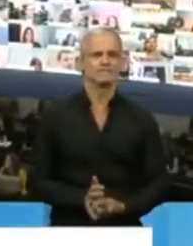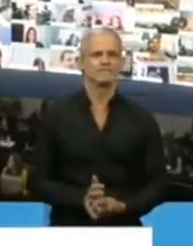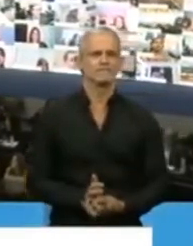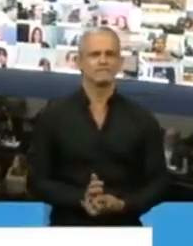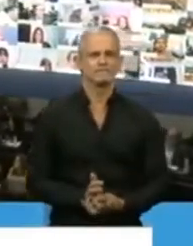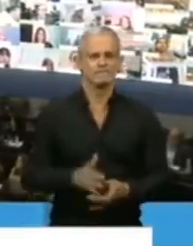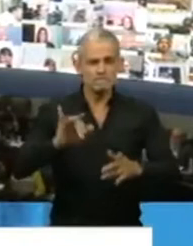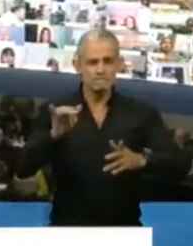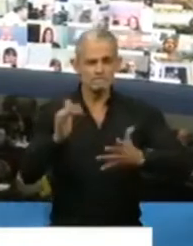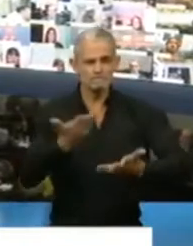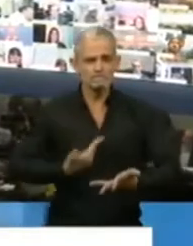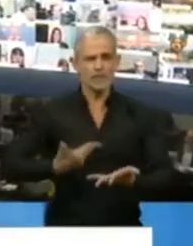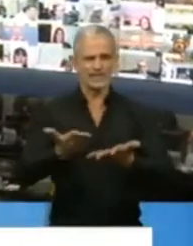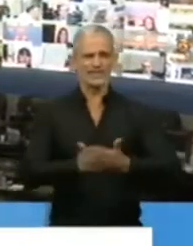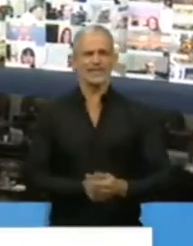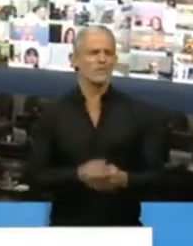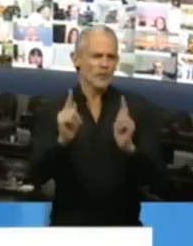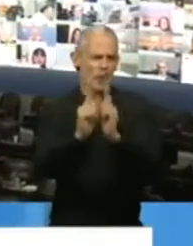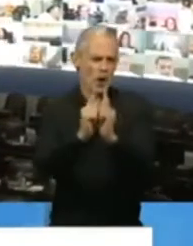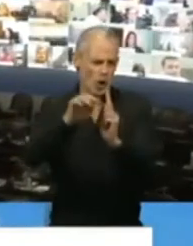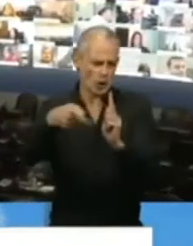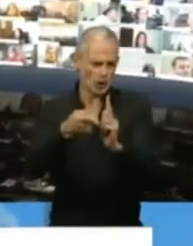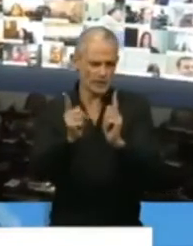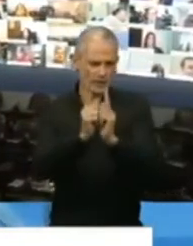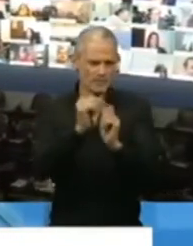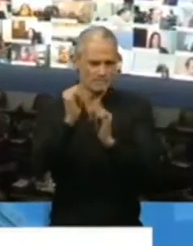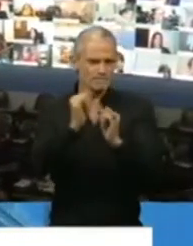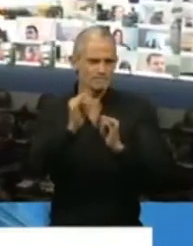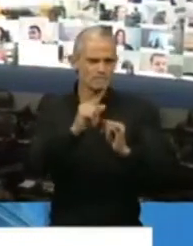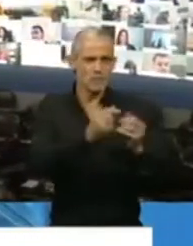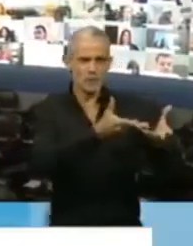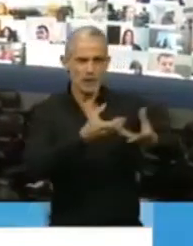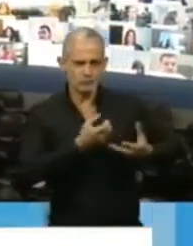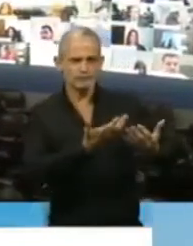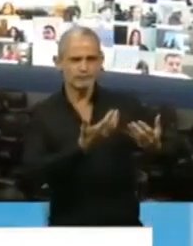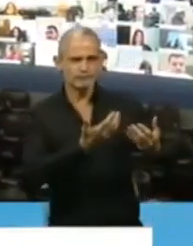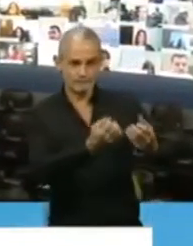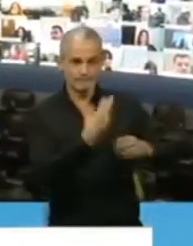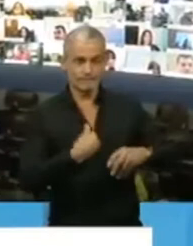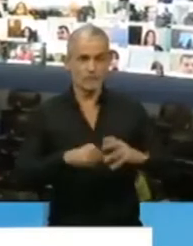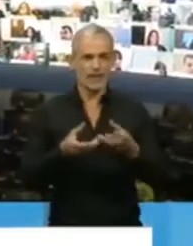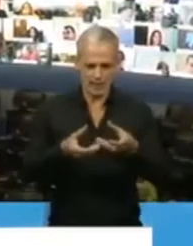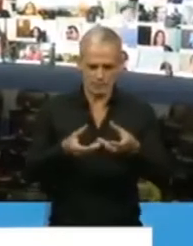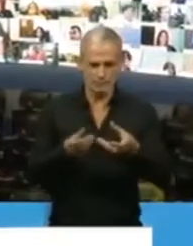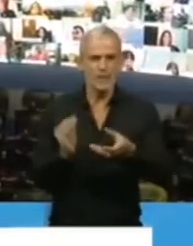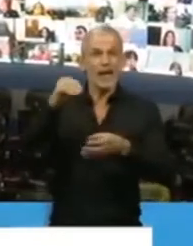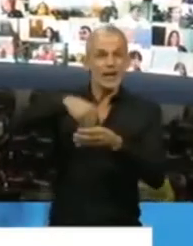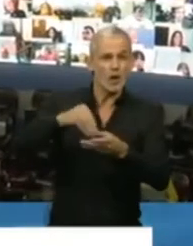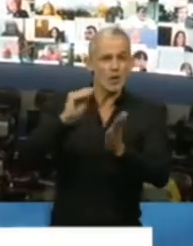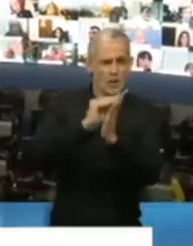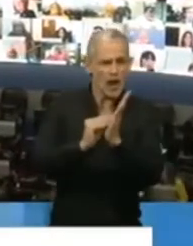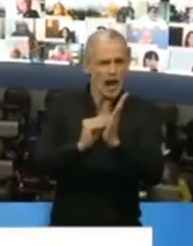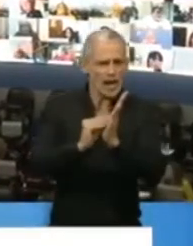Sí, Presidente, muy brevemente. Hemos recepcionado también, para poder incorporar y vamos a